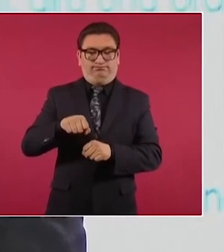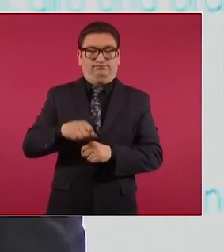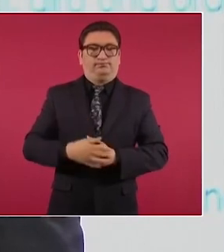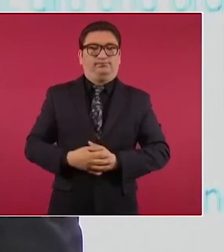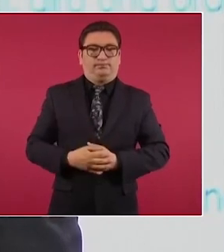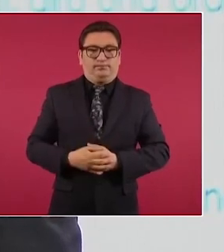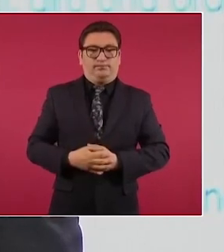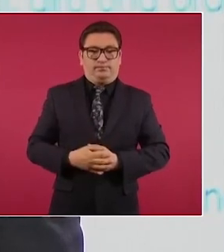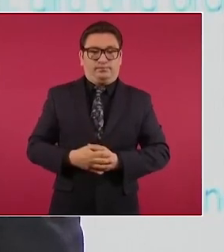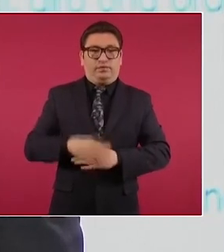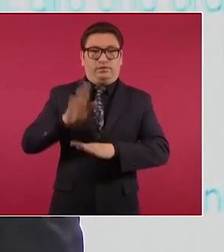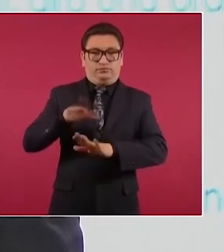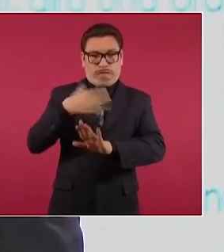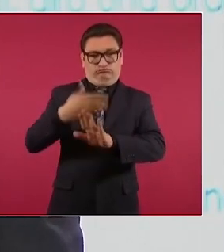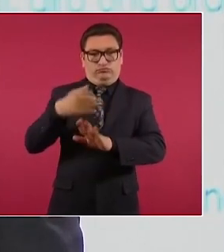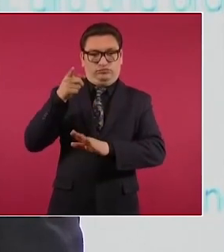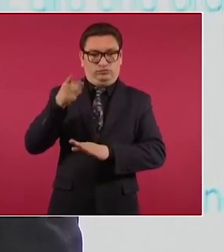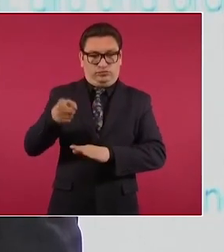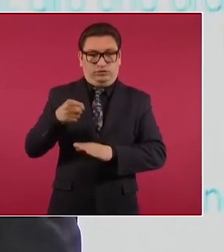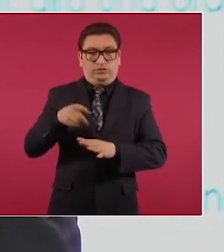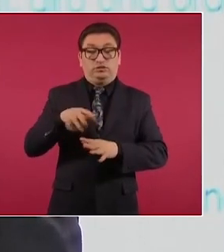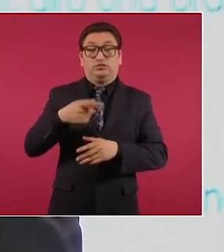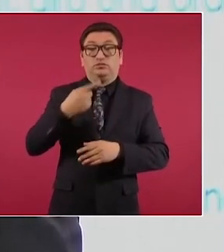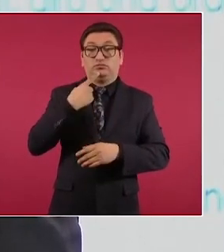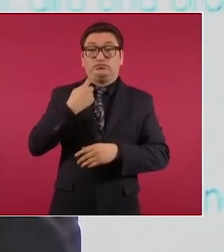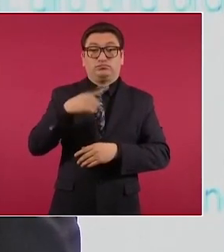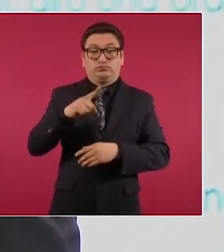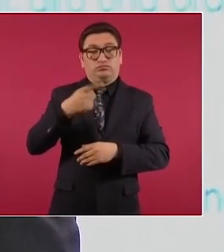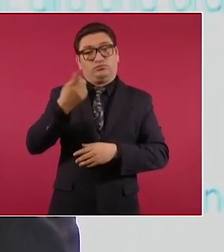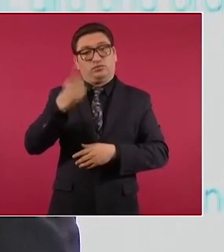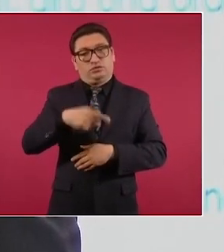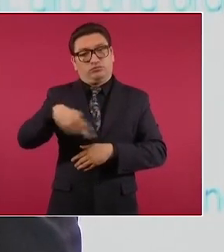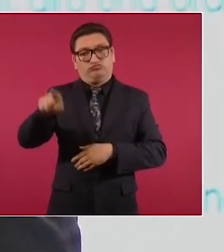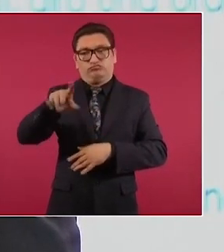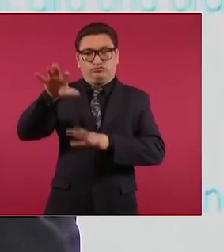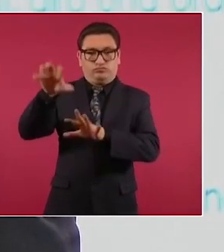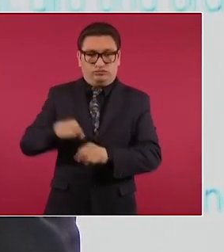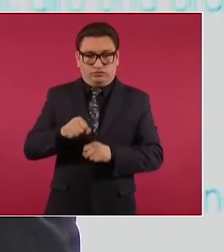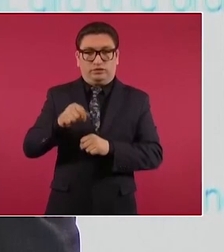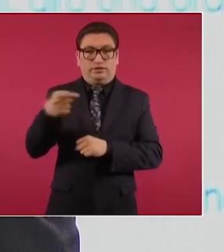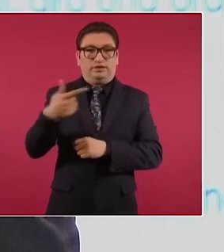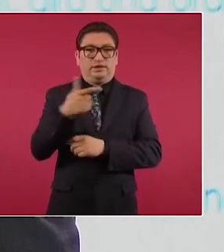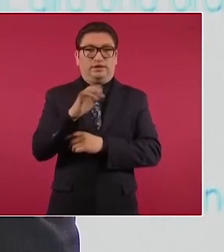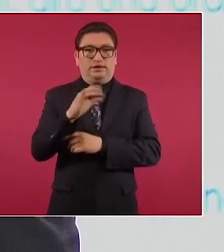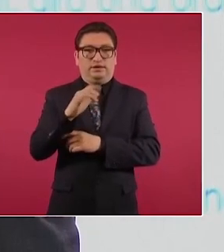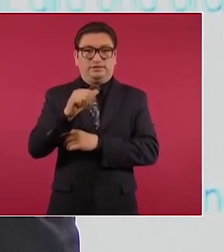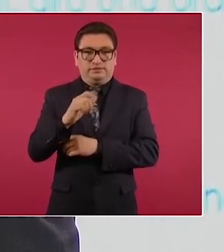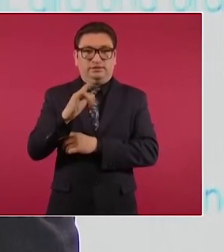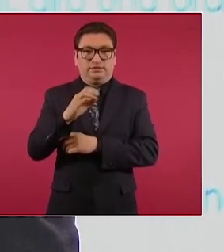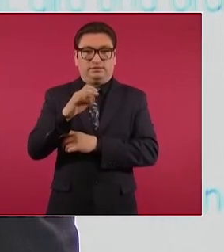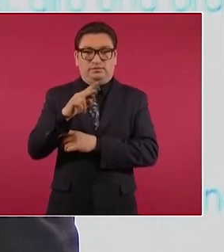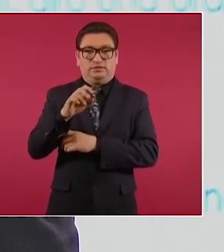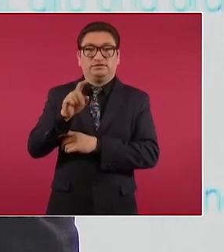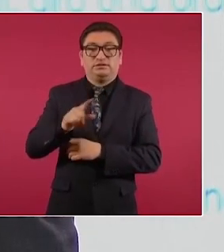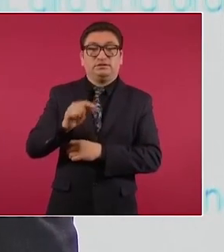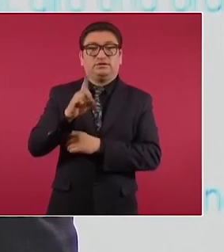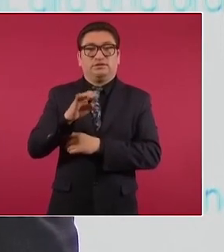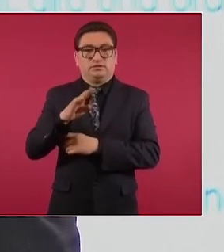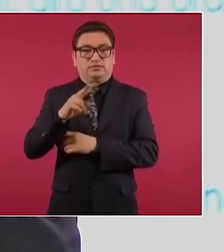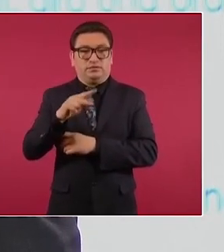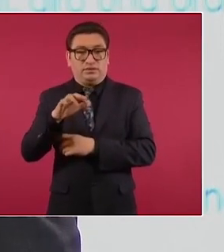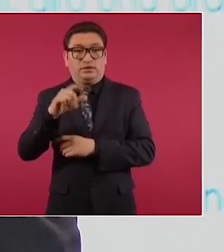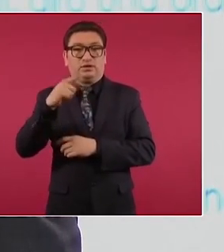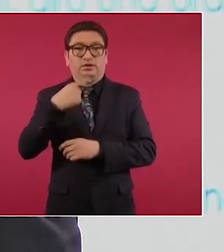en contra de esta orden de aprehensión García Cabeza de Vaca promueve una demanda de